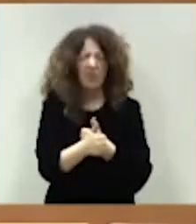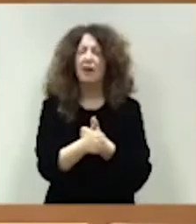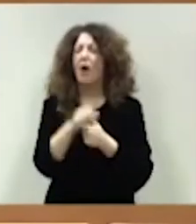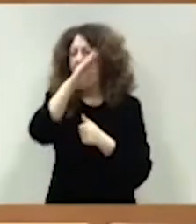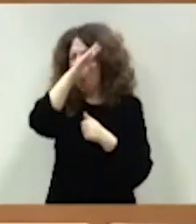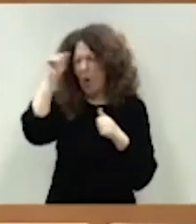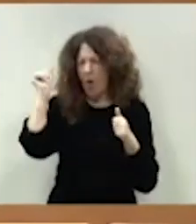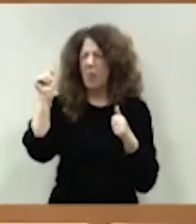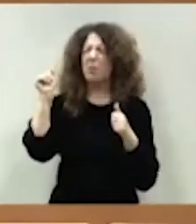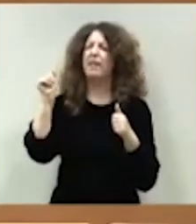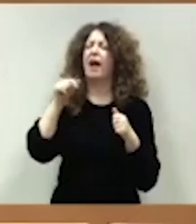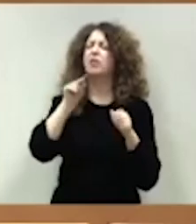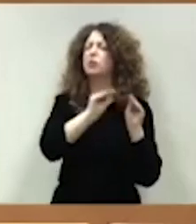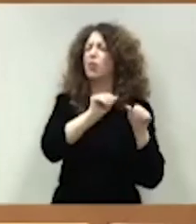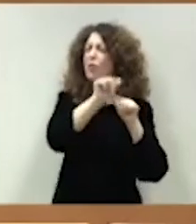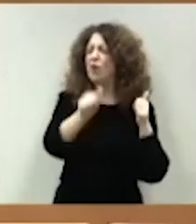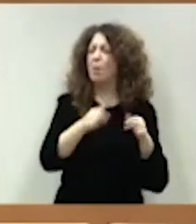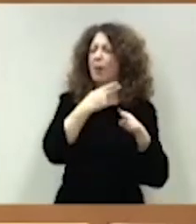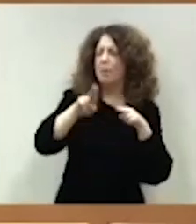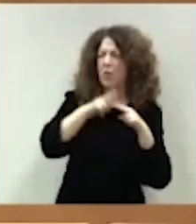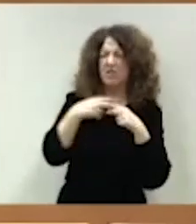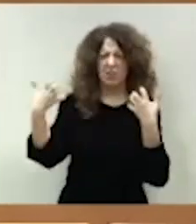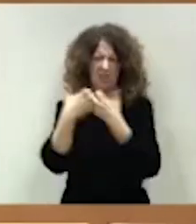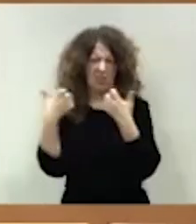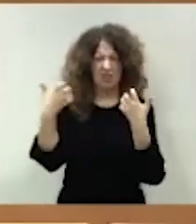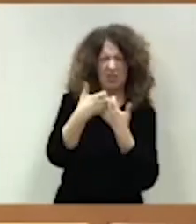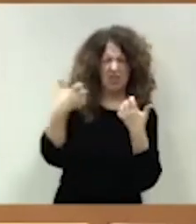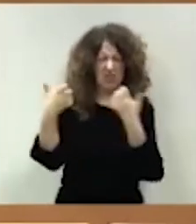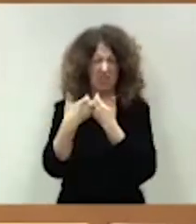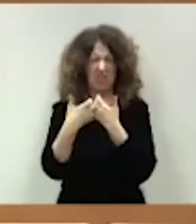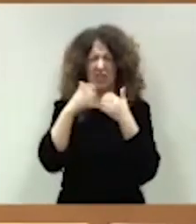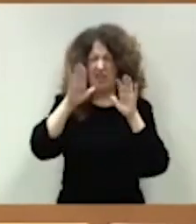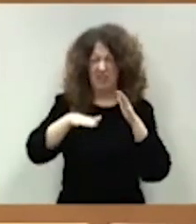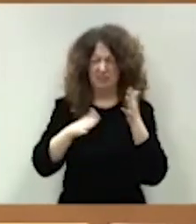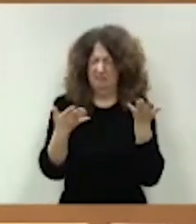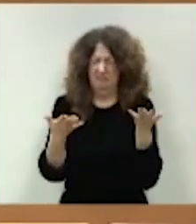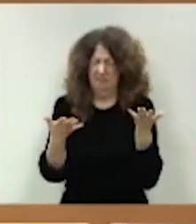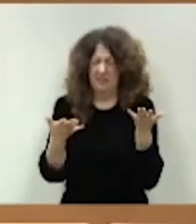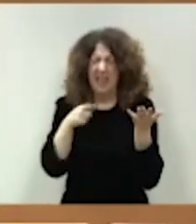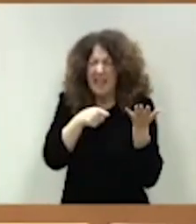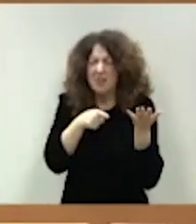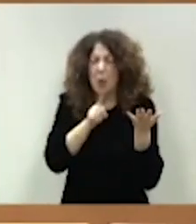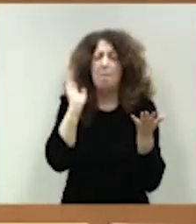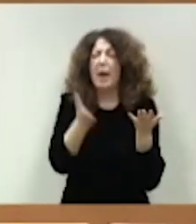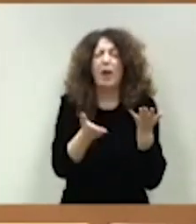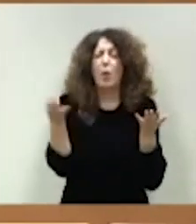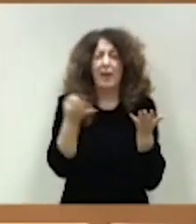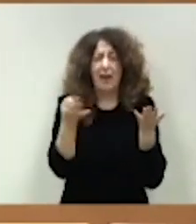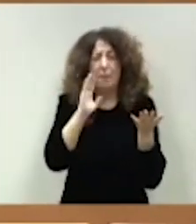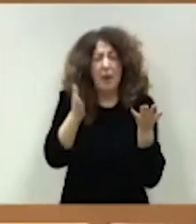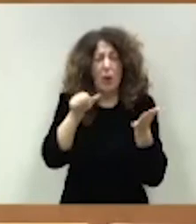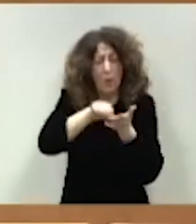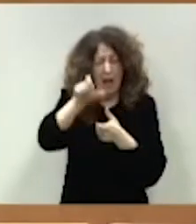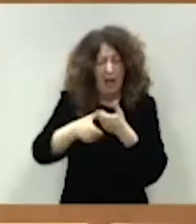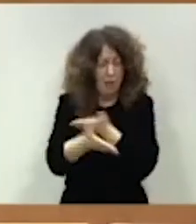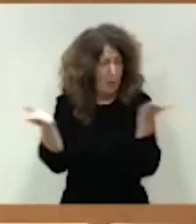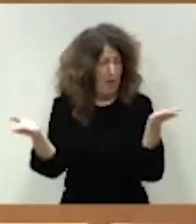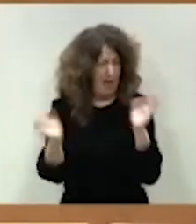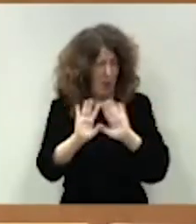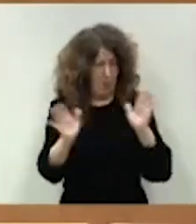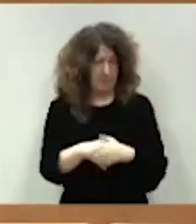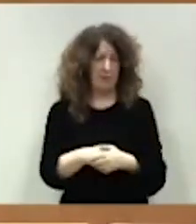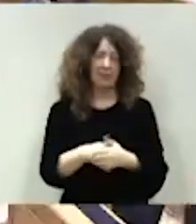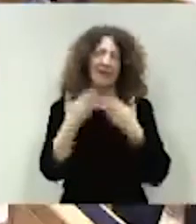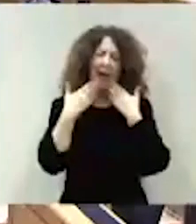política de confrontación y de tierra quemada que solo y exclusivamente perjudicaría a los ciudadanos. Muchas gracias.